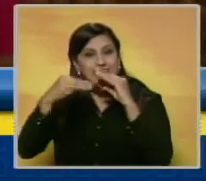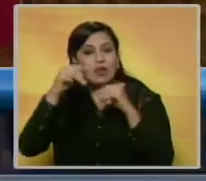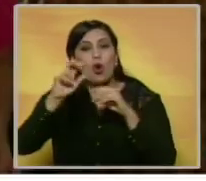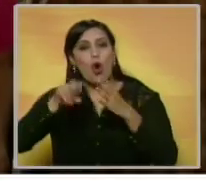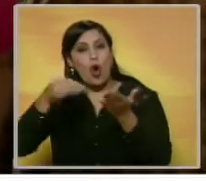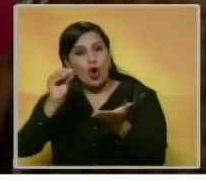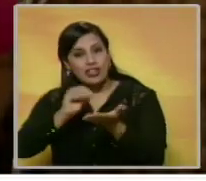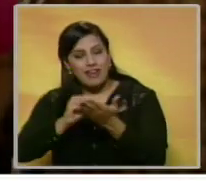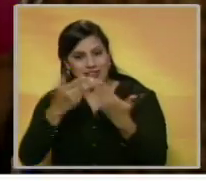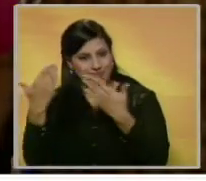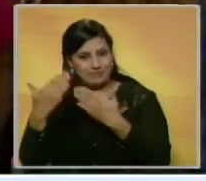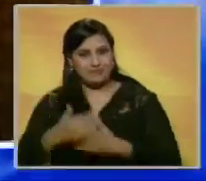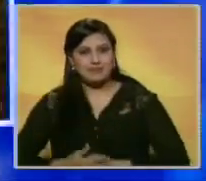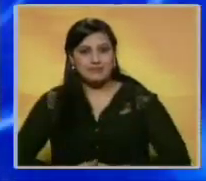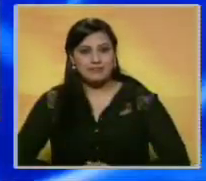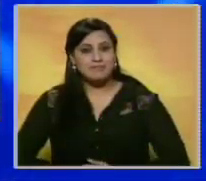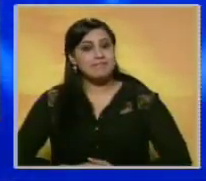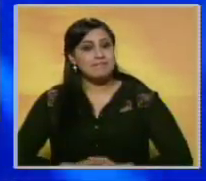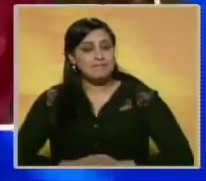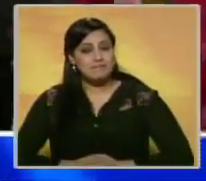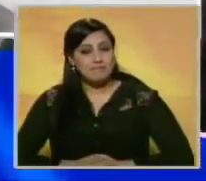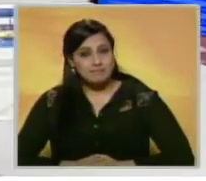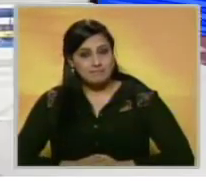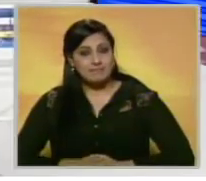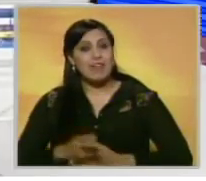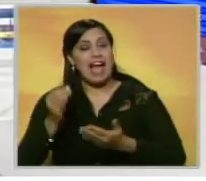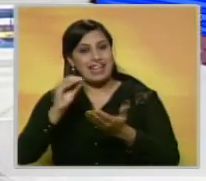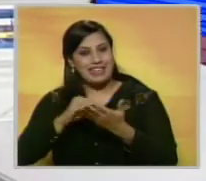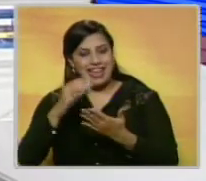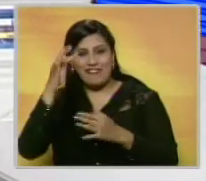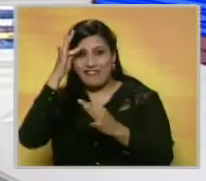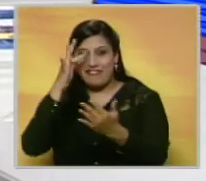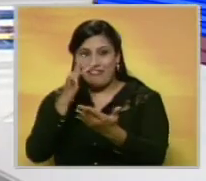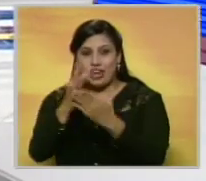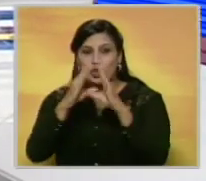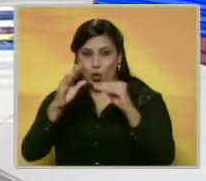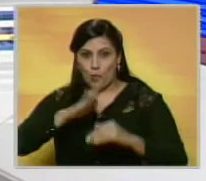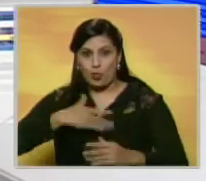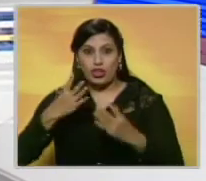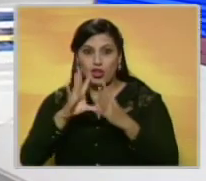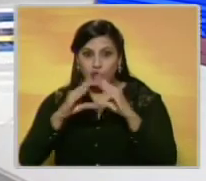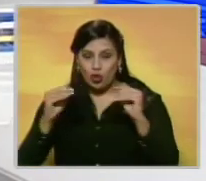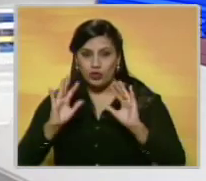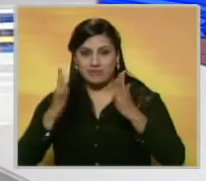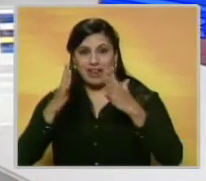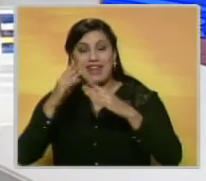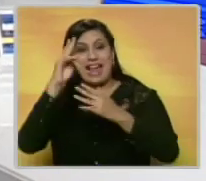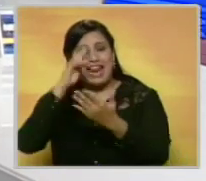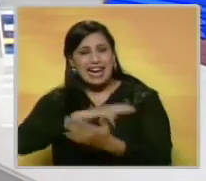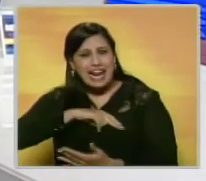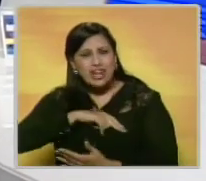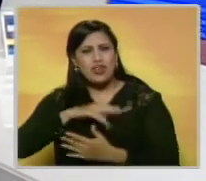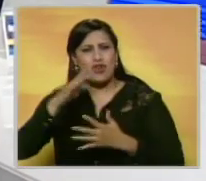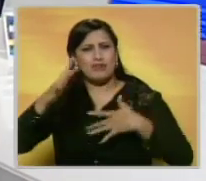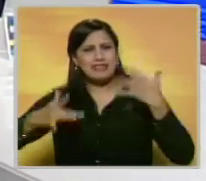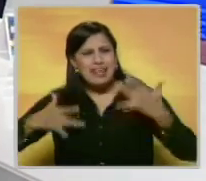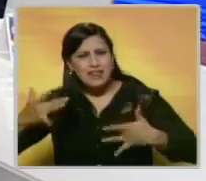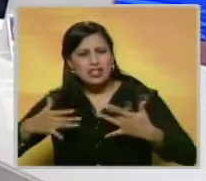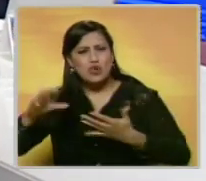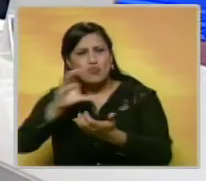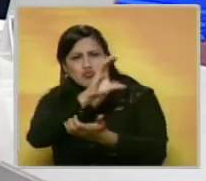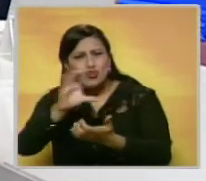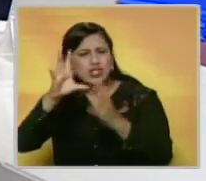volvemos nuevamente a los estudios. Adelante. Bueno, así es, Elianta, la fe todo lo puede y todo lo vence. Religiosidad, diversión,